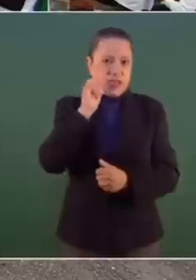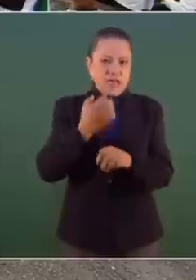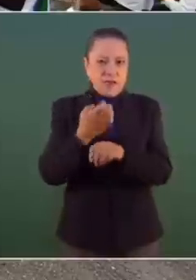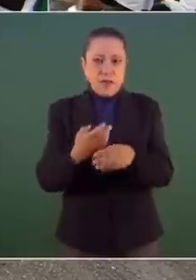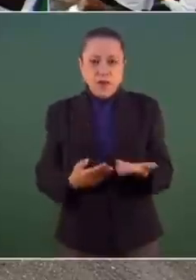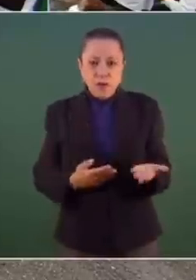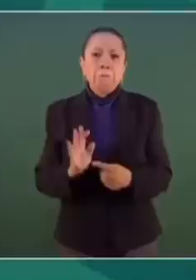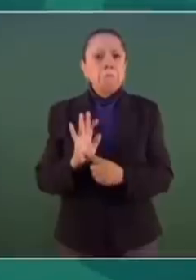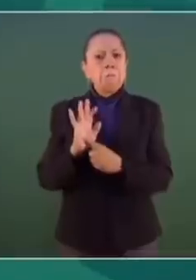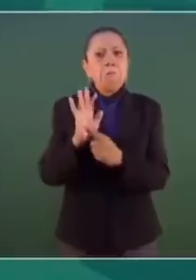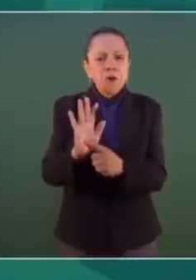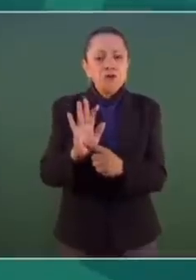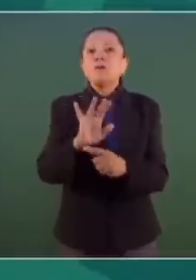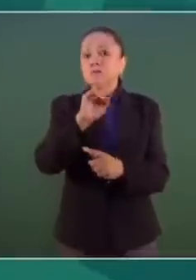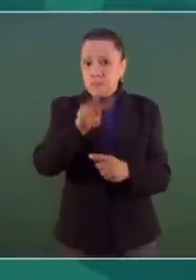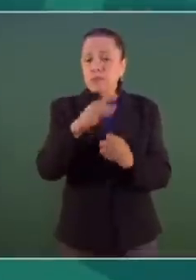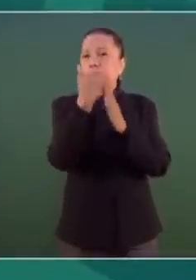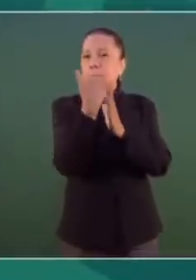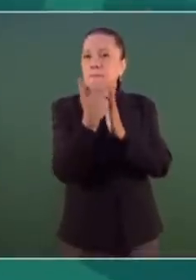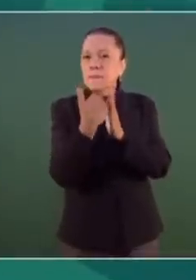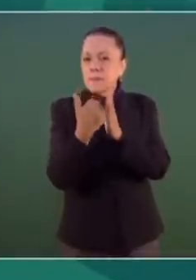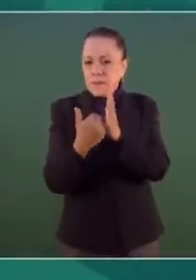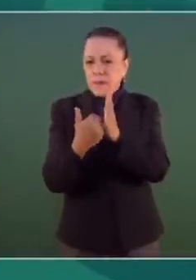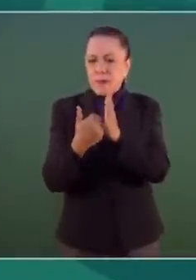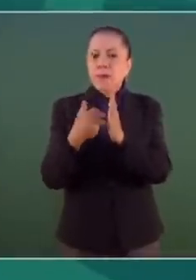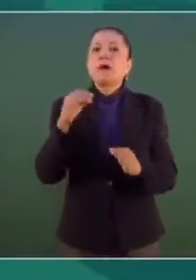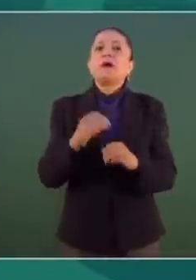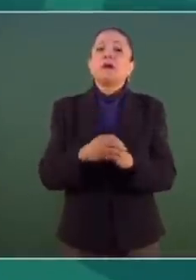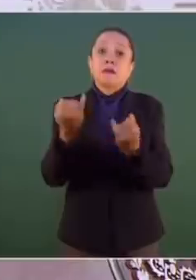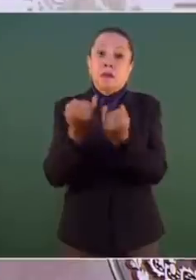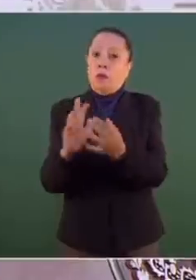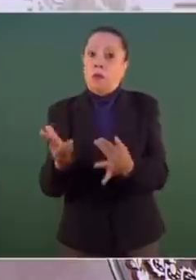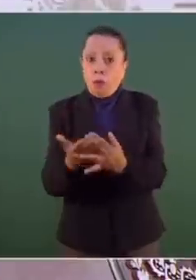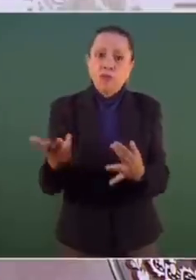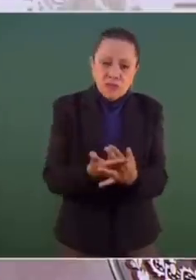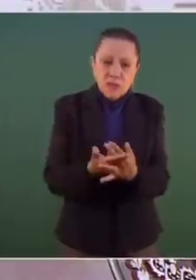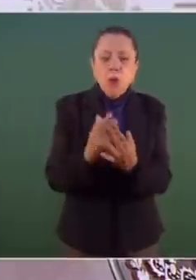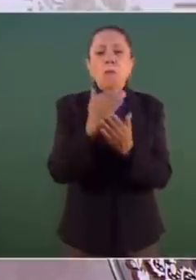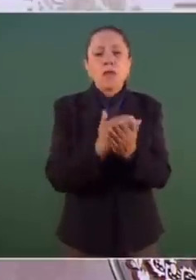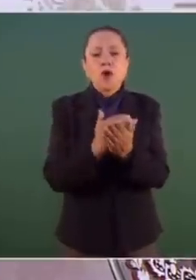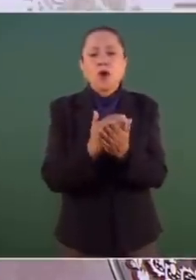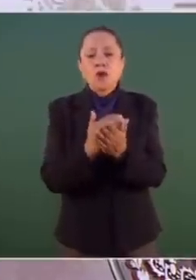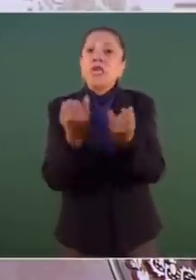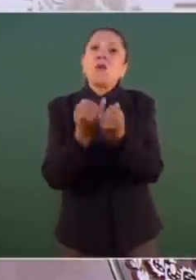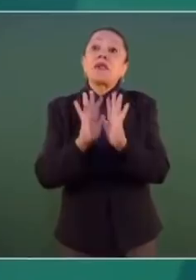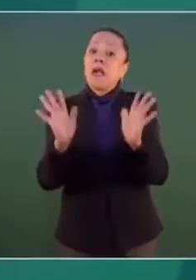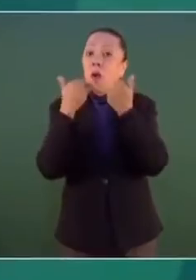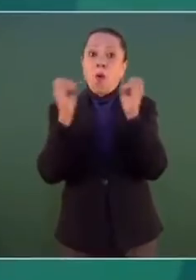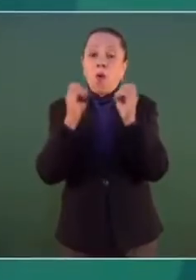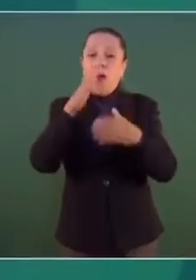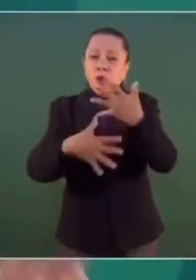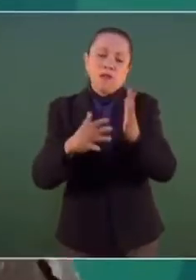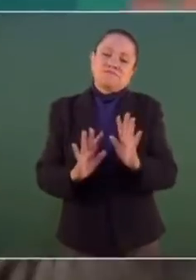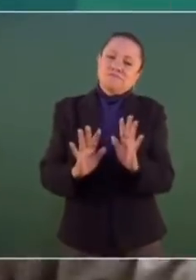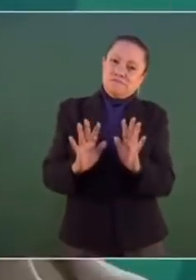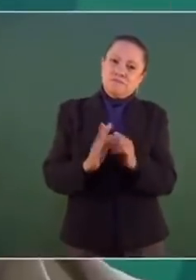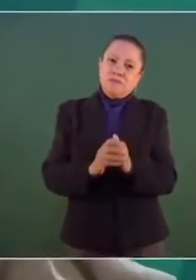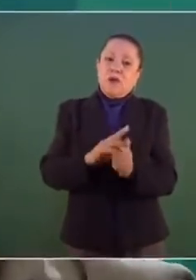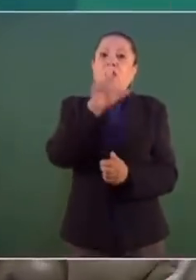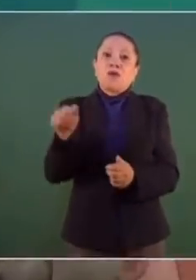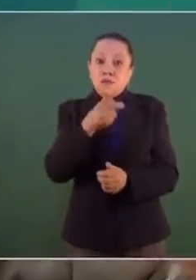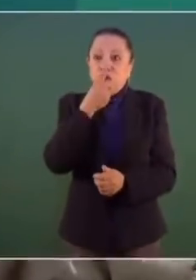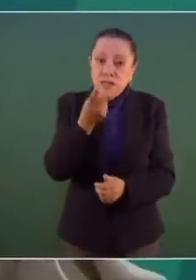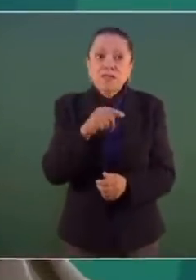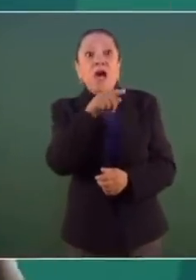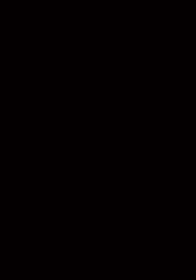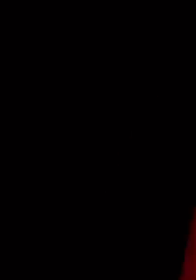a cabo, demostró que están bajando los homicidios. No quiere decir que no haya violencia, porque no quiero que me saquen